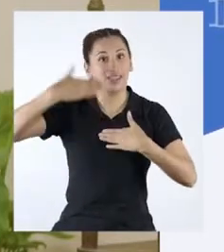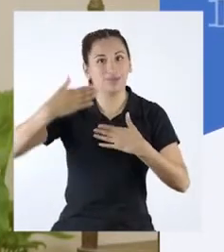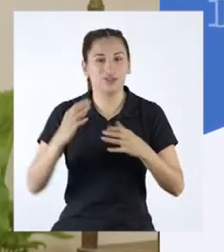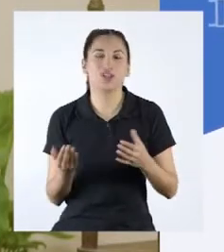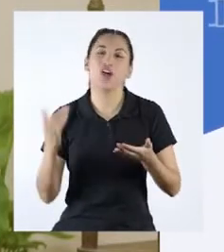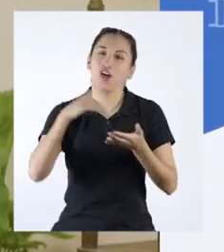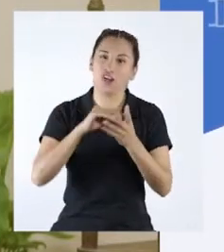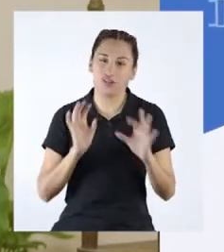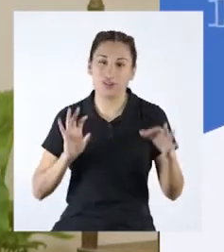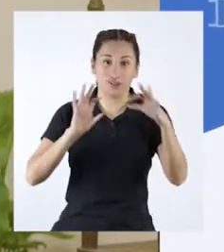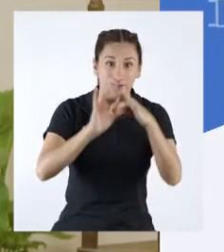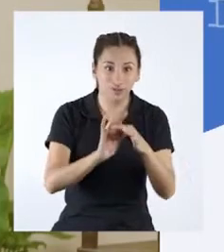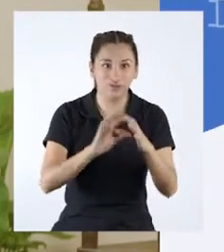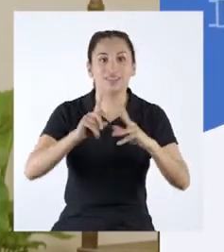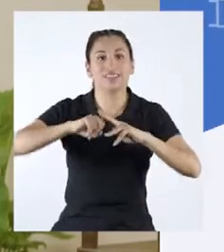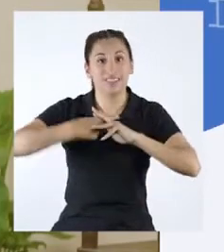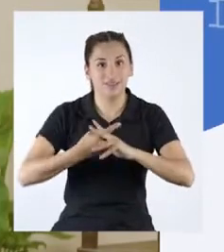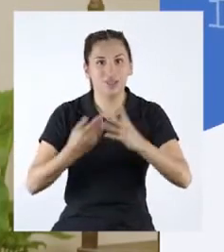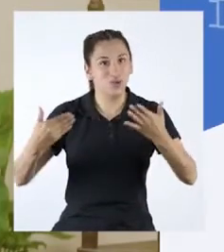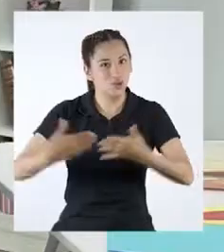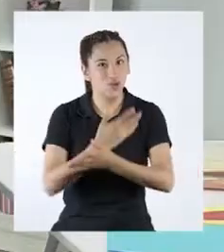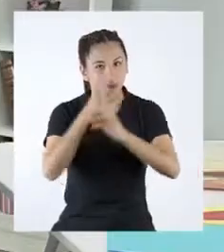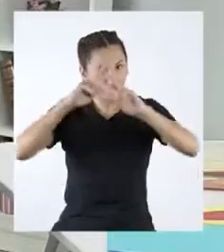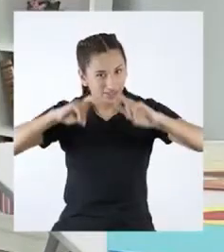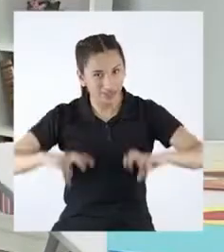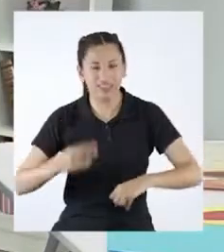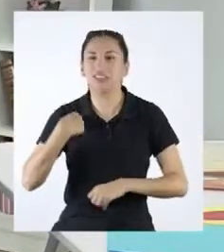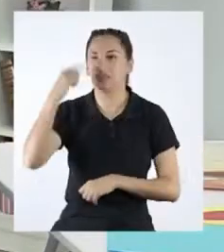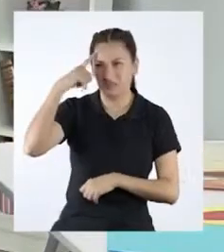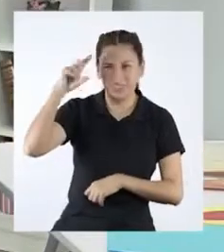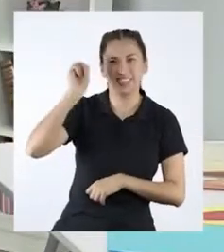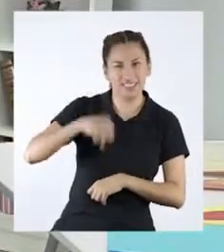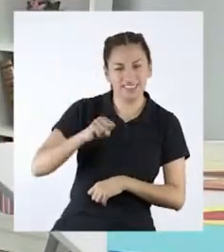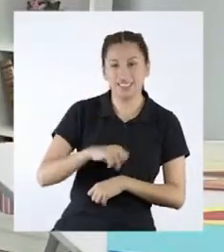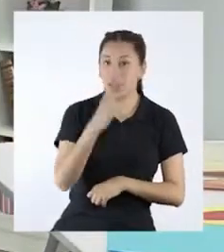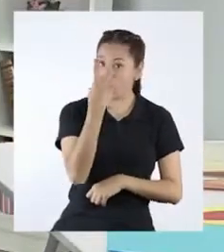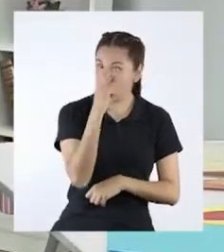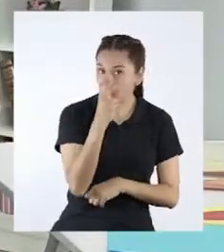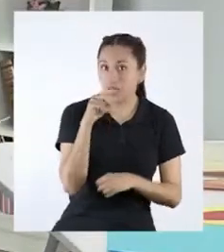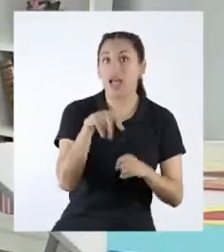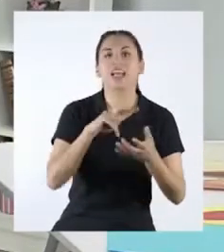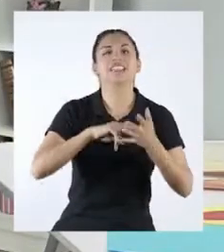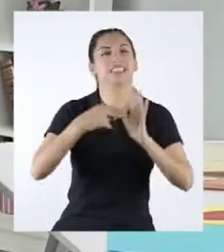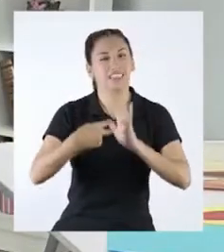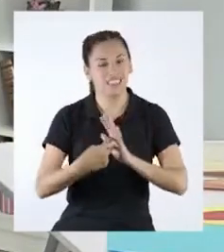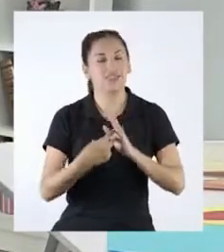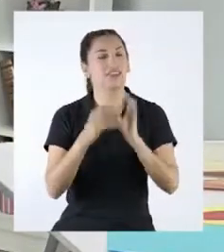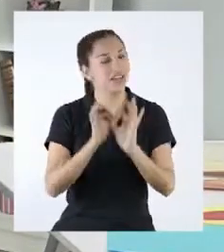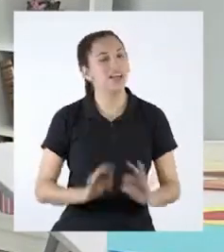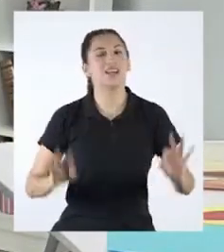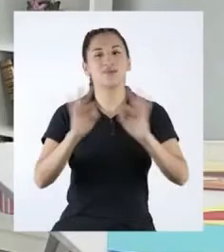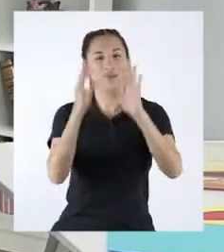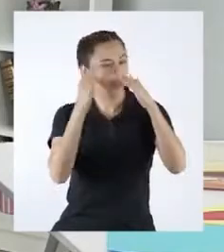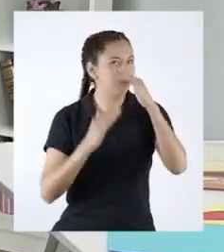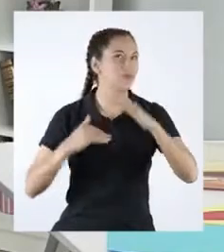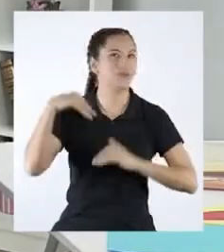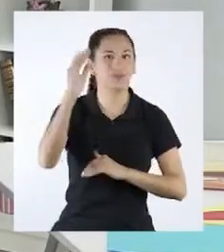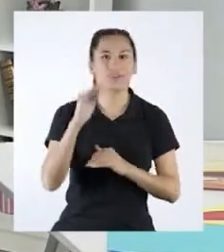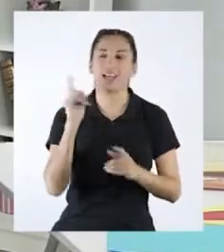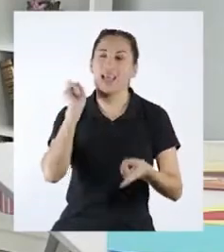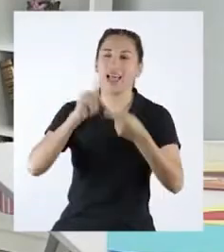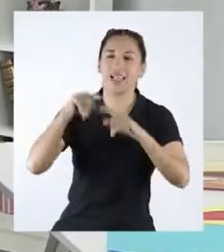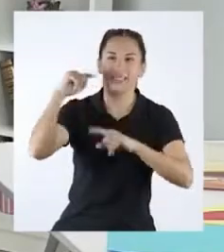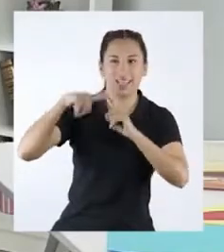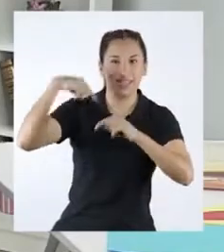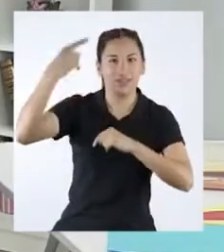nuevamente iniciar juntas otra investigación. Imagino que sí. La curiosidad es un recurso ilimitado.